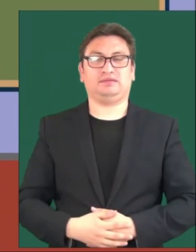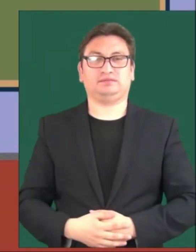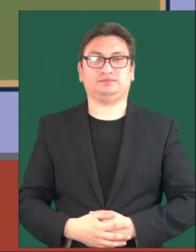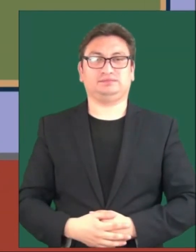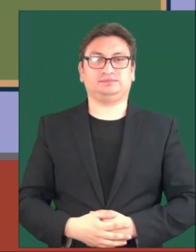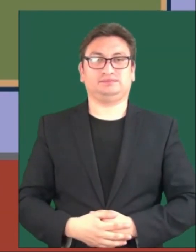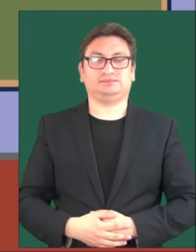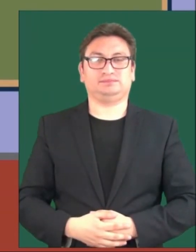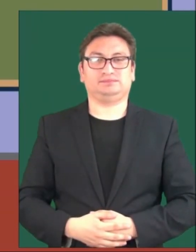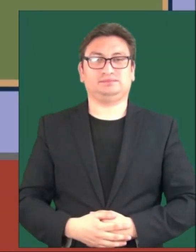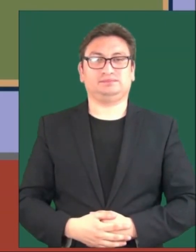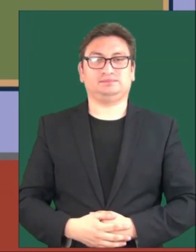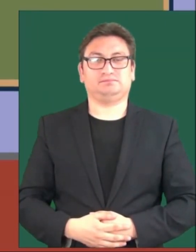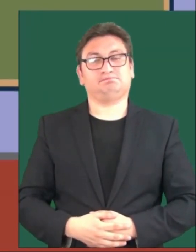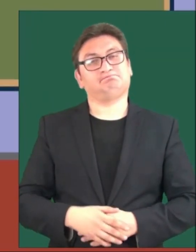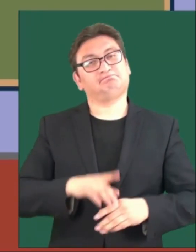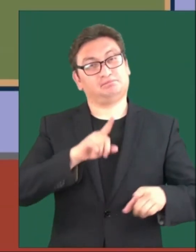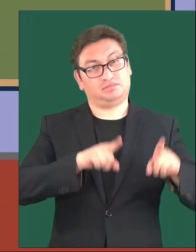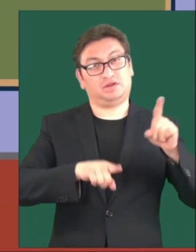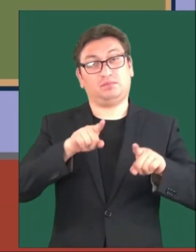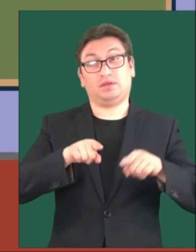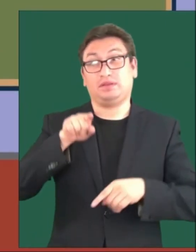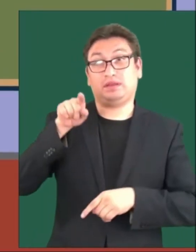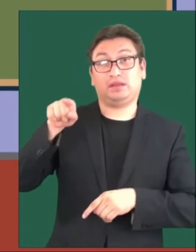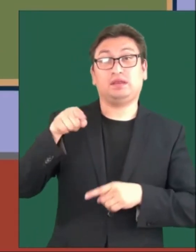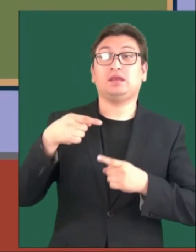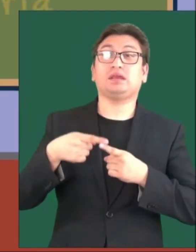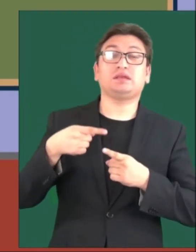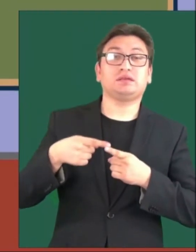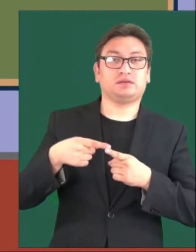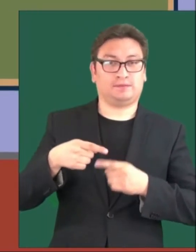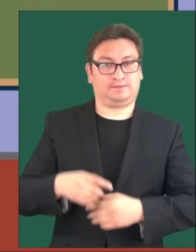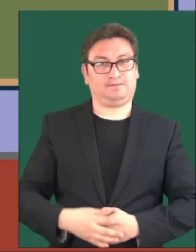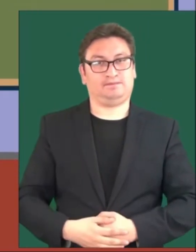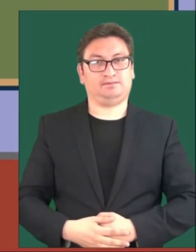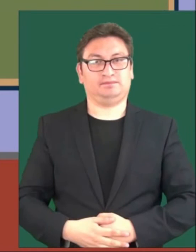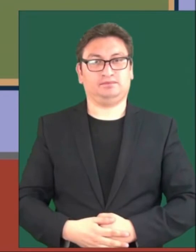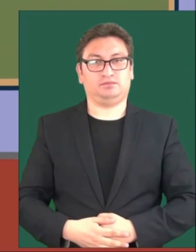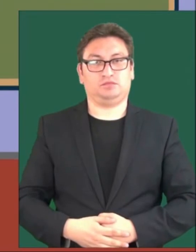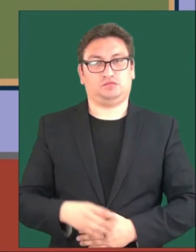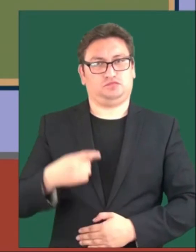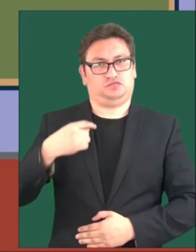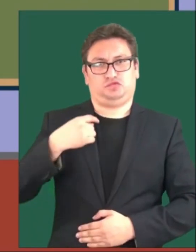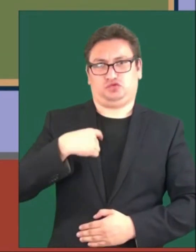Depende de la persona. No las compartiría.